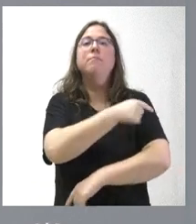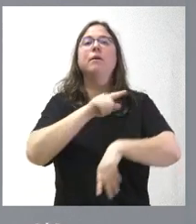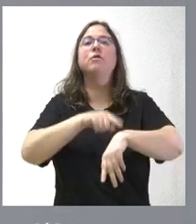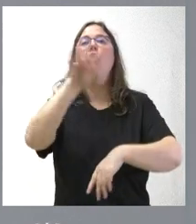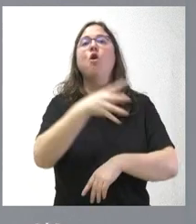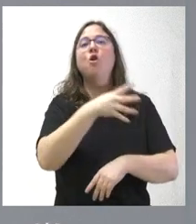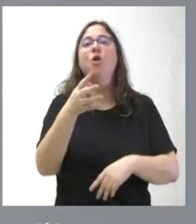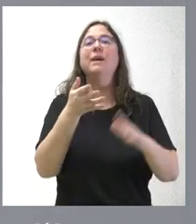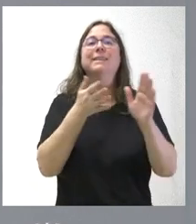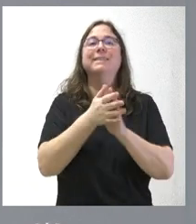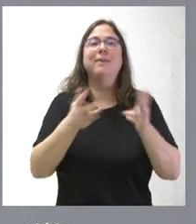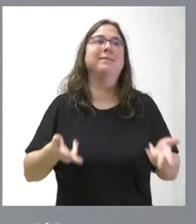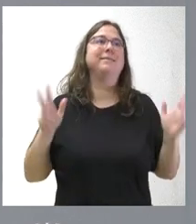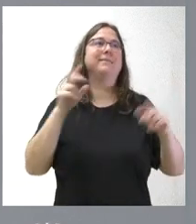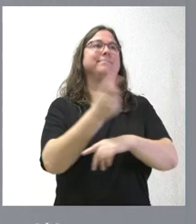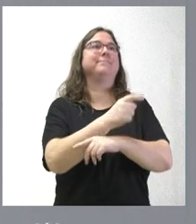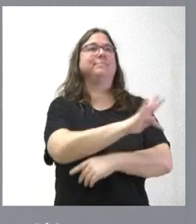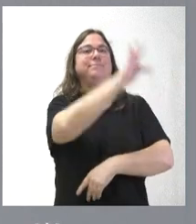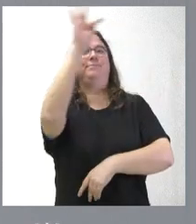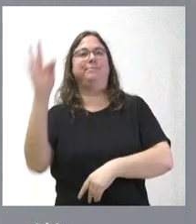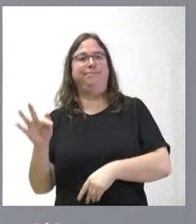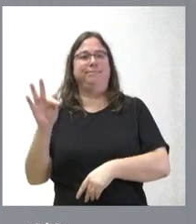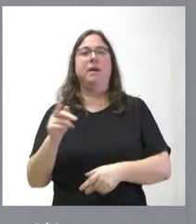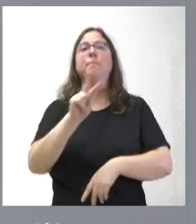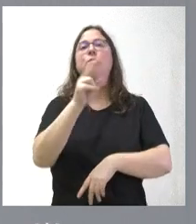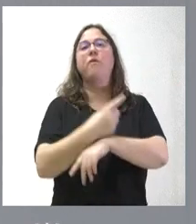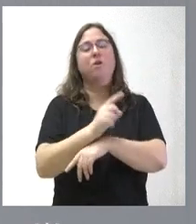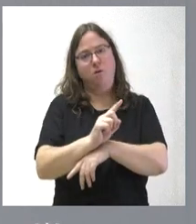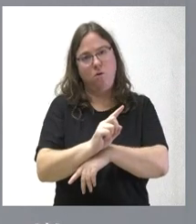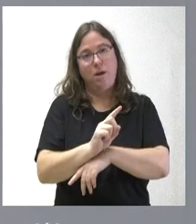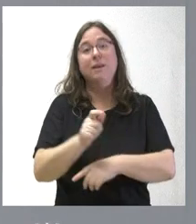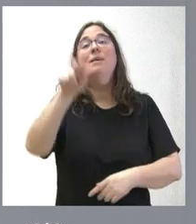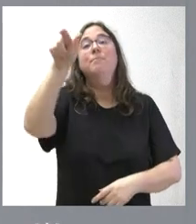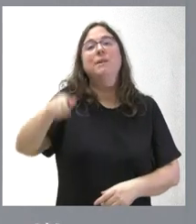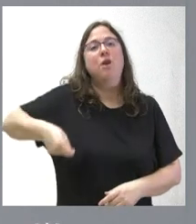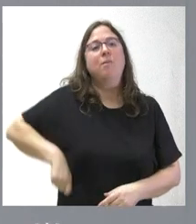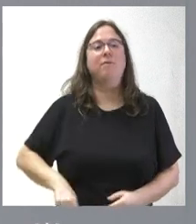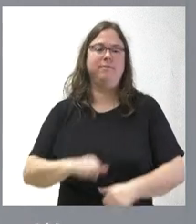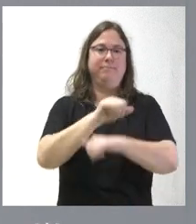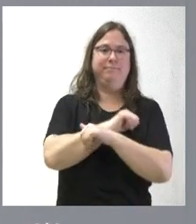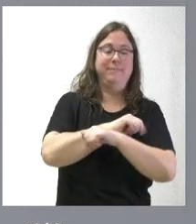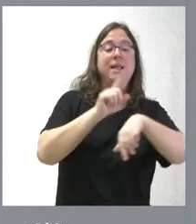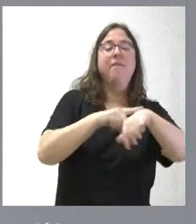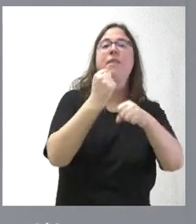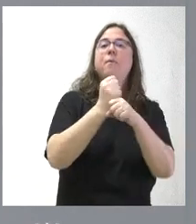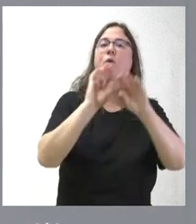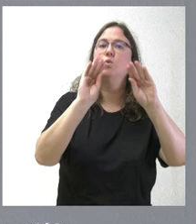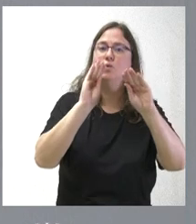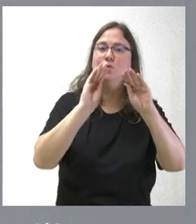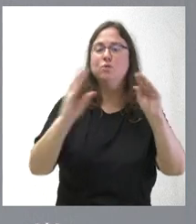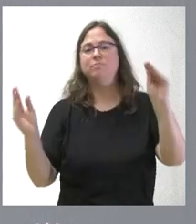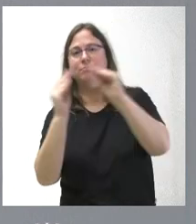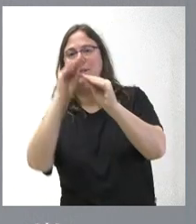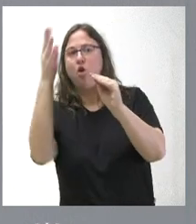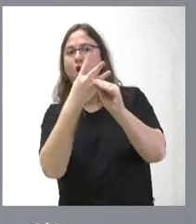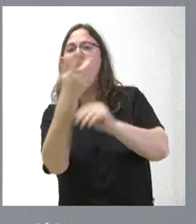lógicamente, no es que esté disponible las 24 horas del día, sino que se destinan profesionales específicos que compaginan sus tareas con el resto de actividades